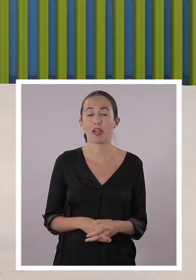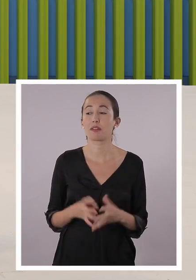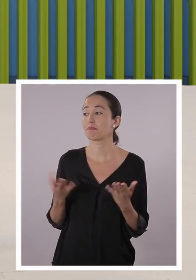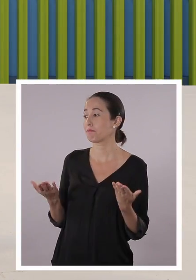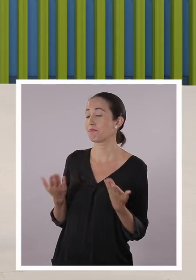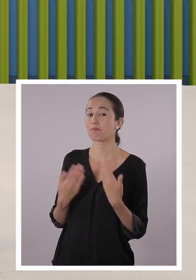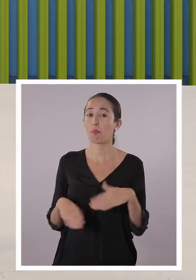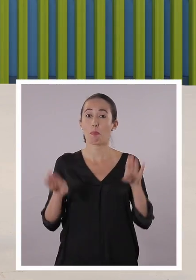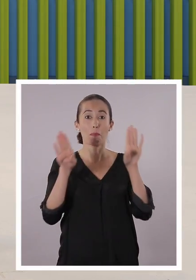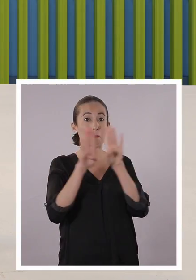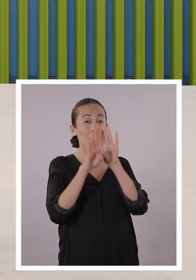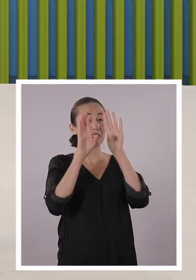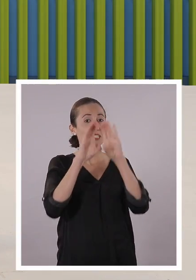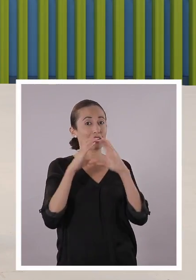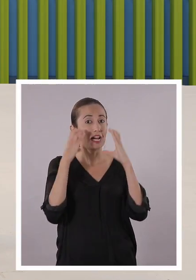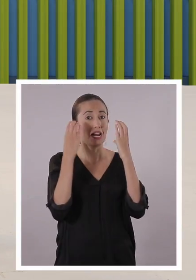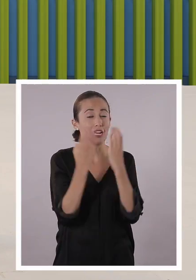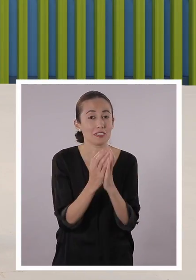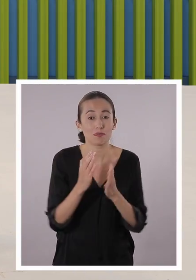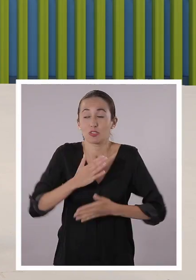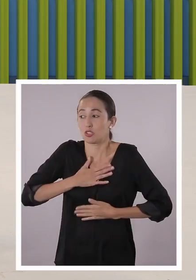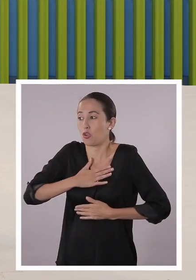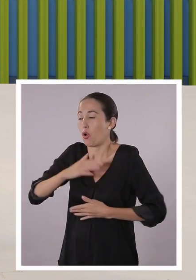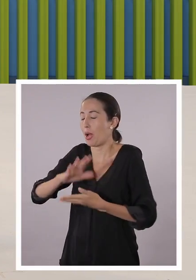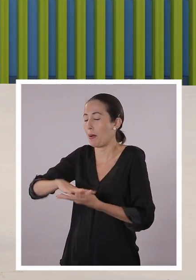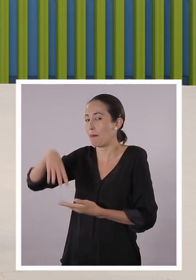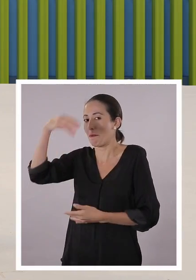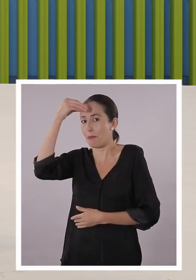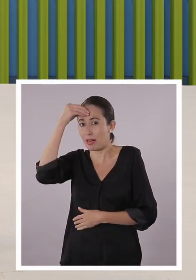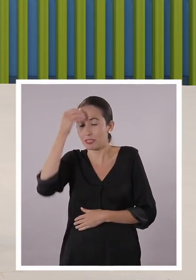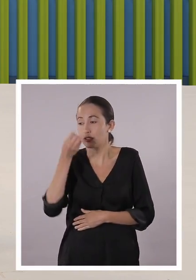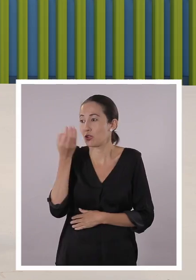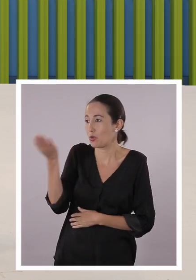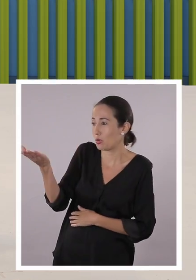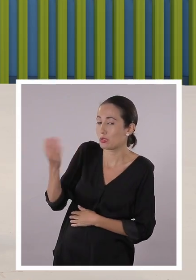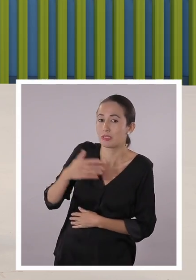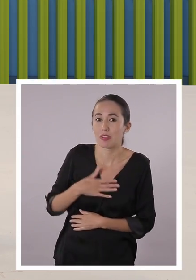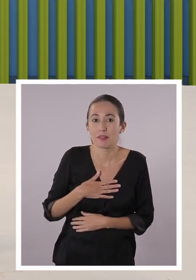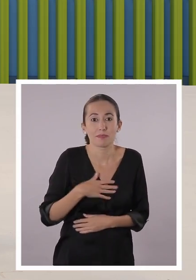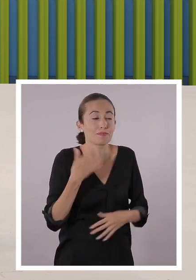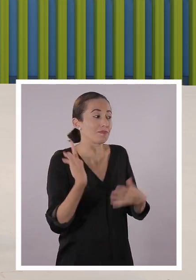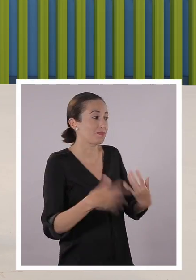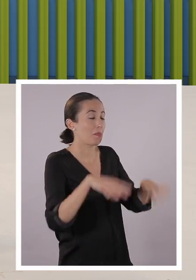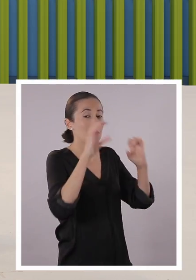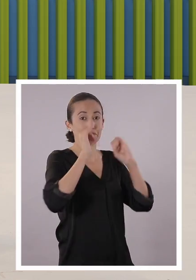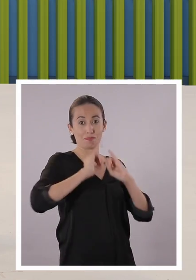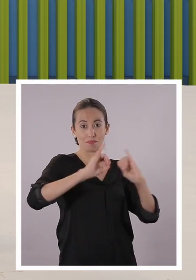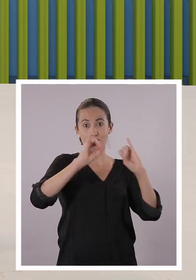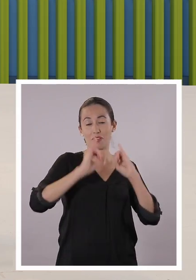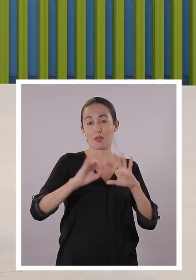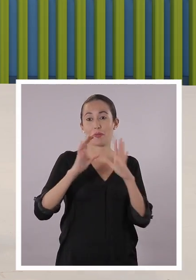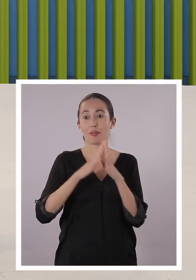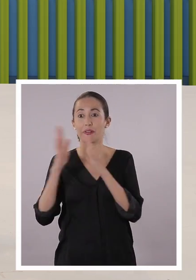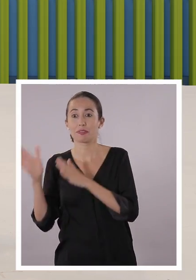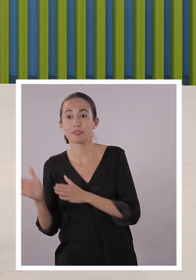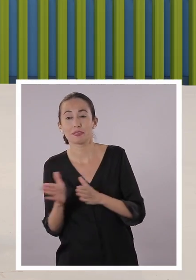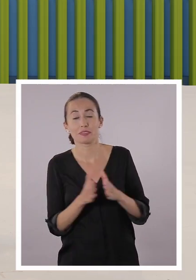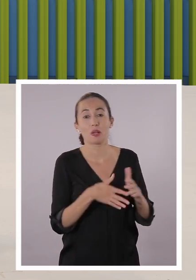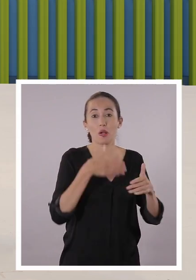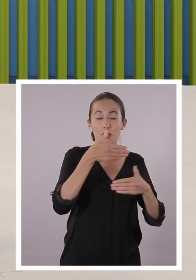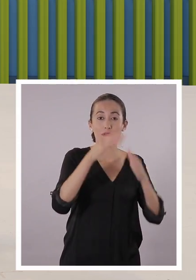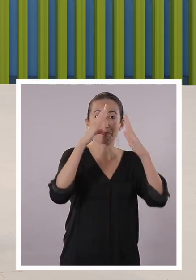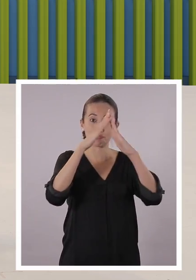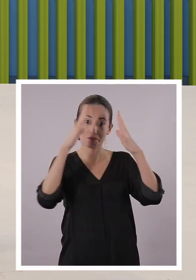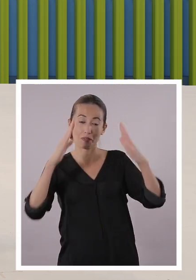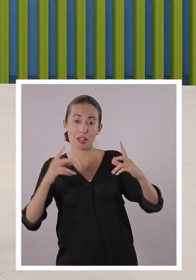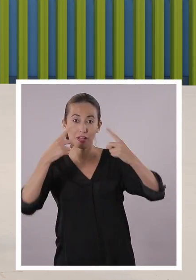Vamos llegando al final del programa del día de hoy. Yo he aprendido un montón. Usted, me imagino, profe, se divirtió y nos enseñó muchísimo. Y estoy seguro que ustedes en